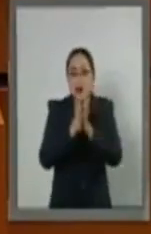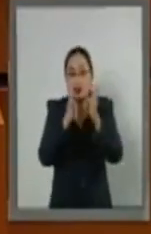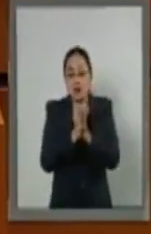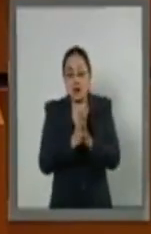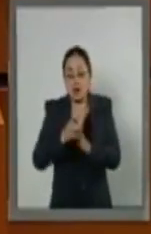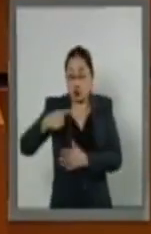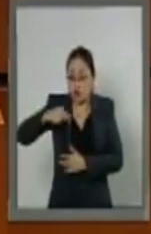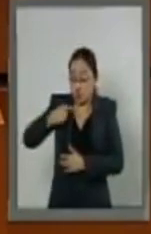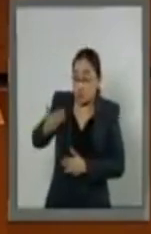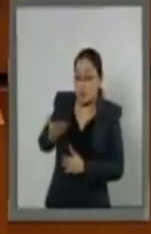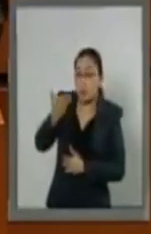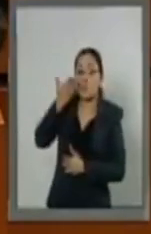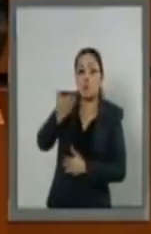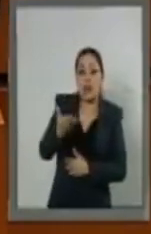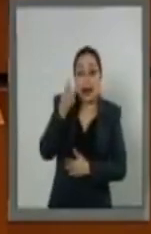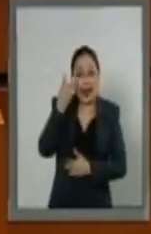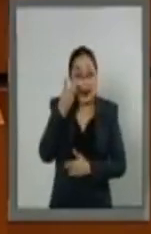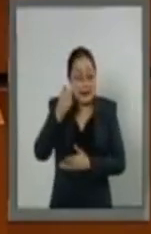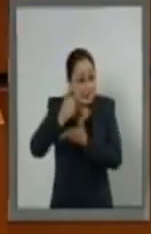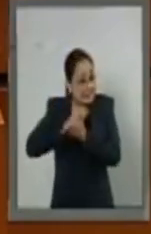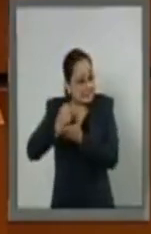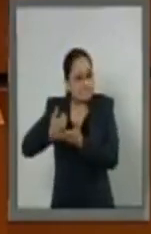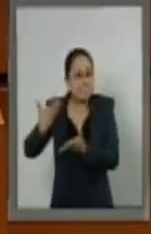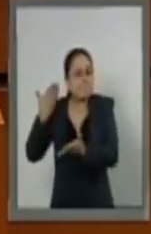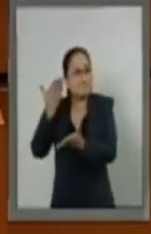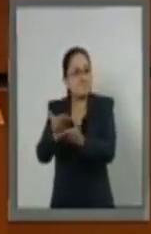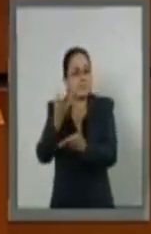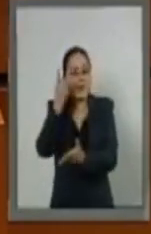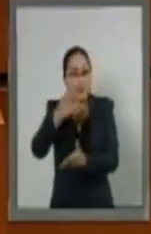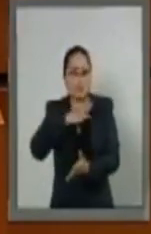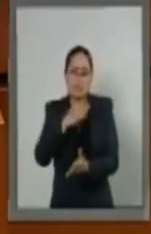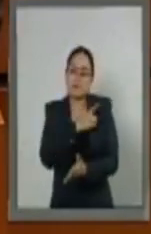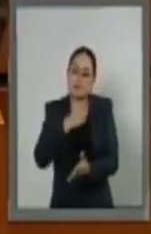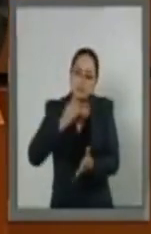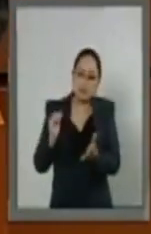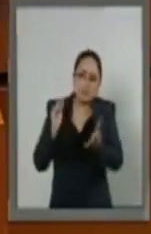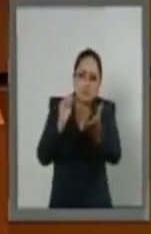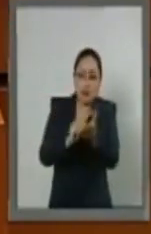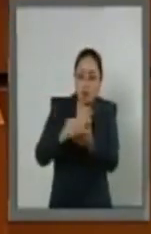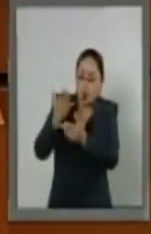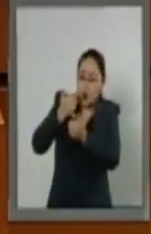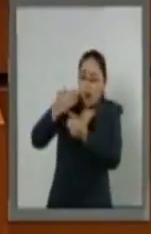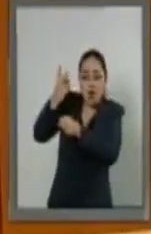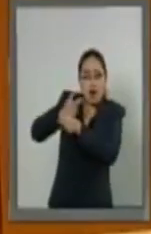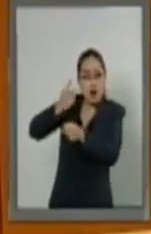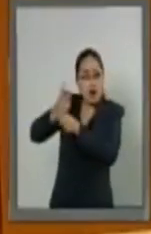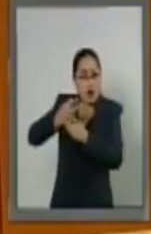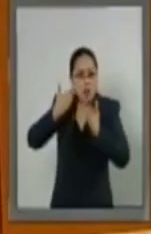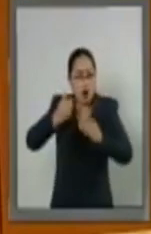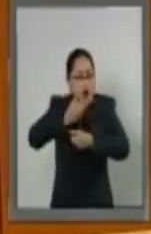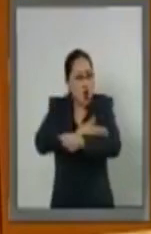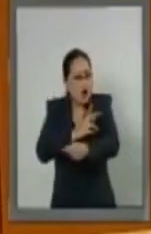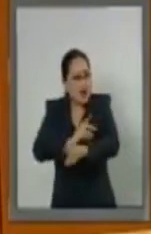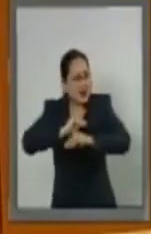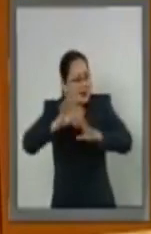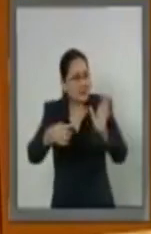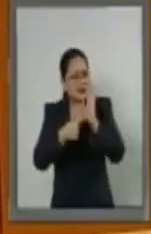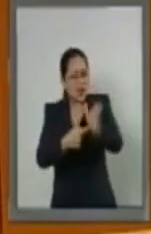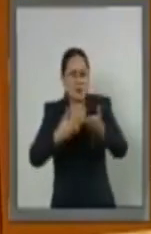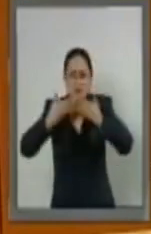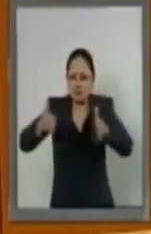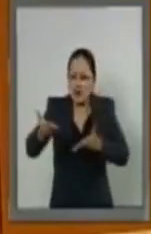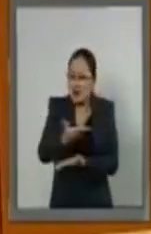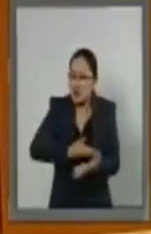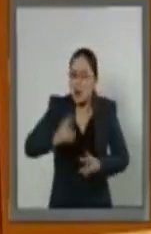proponiendo sea transparente. No está en la convocatoria. Que sea transparente, que sea la luz pública,